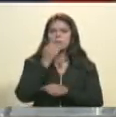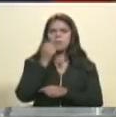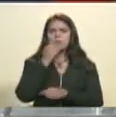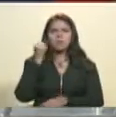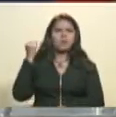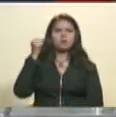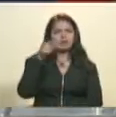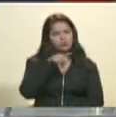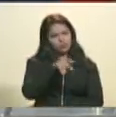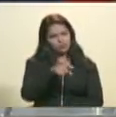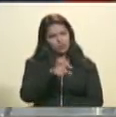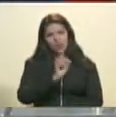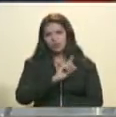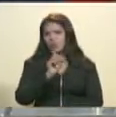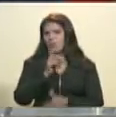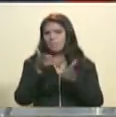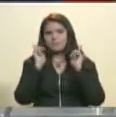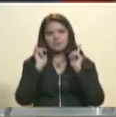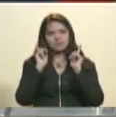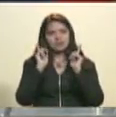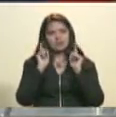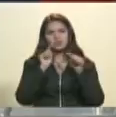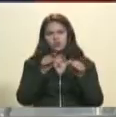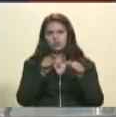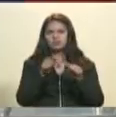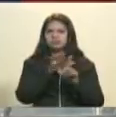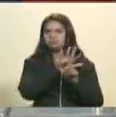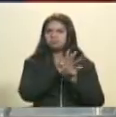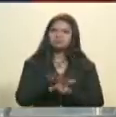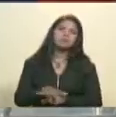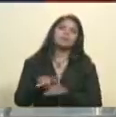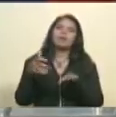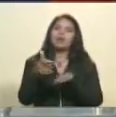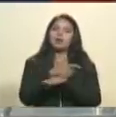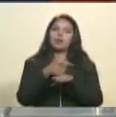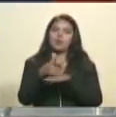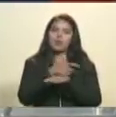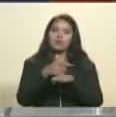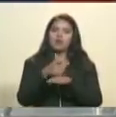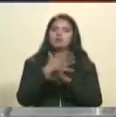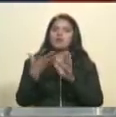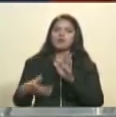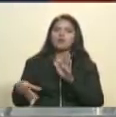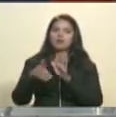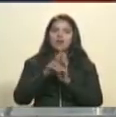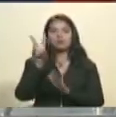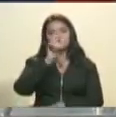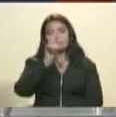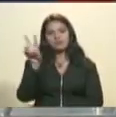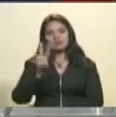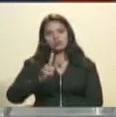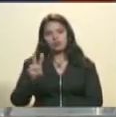que no permitiré que se ultraje ni desprecie el gobierno y los derechos de Venezuela.